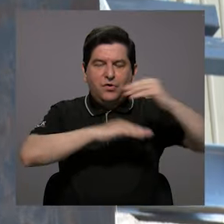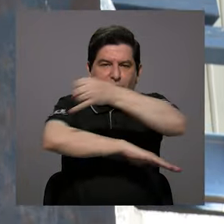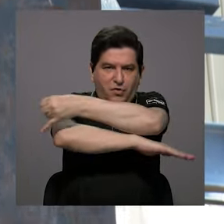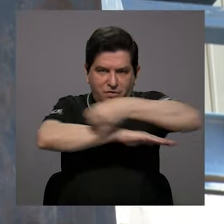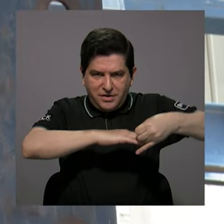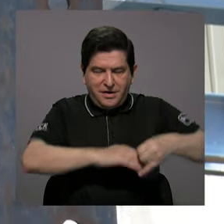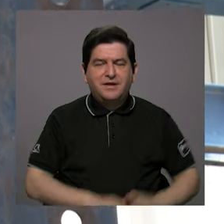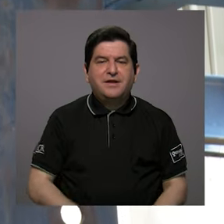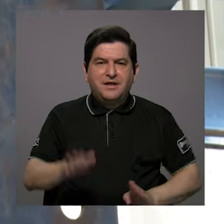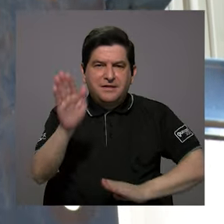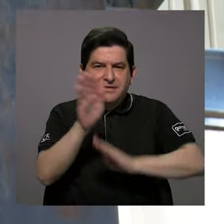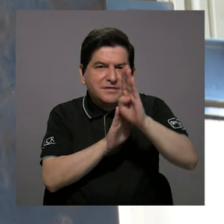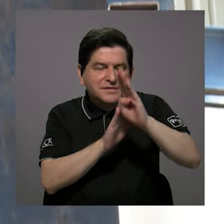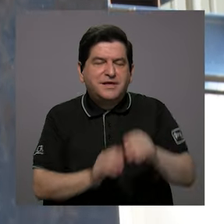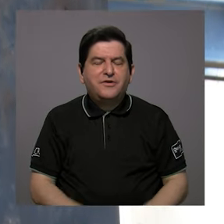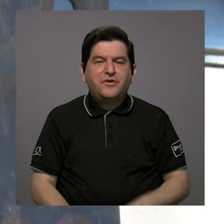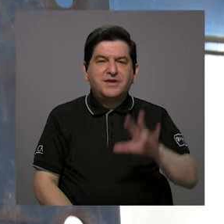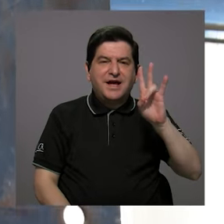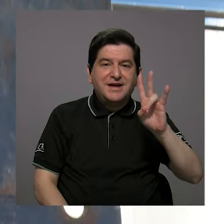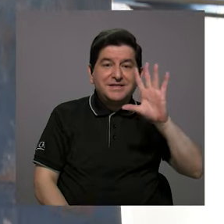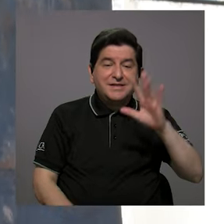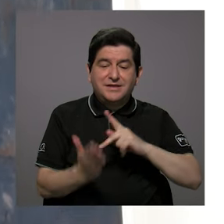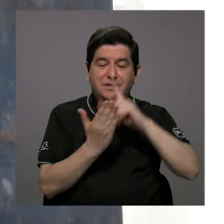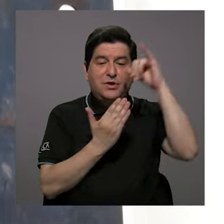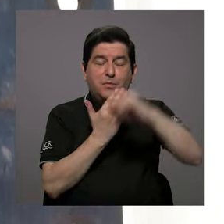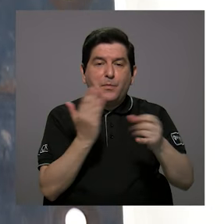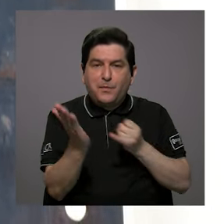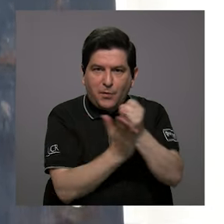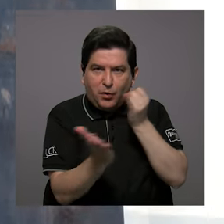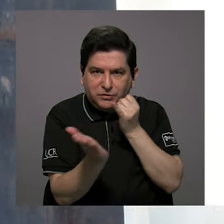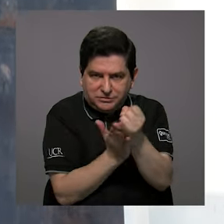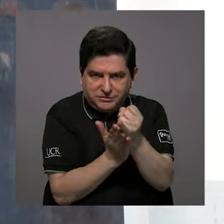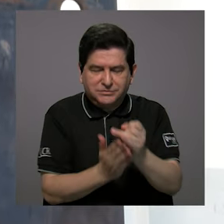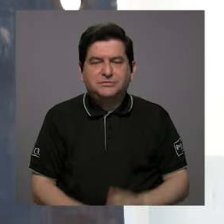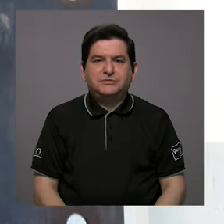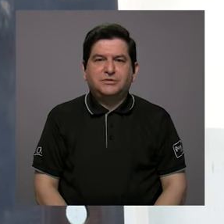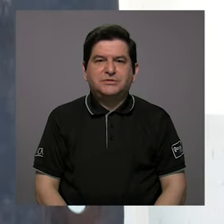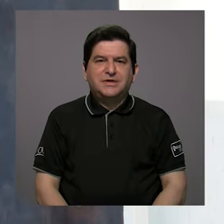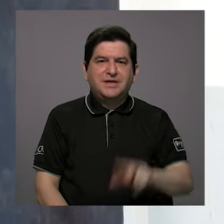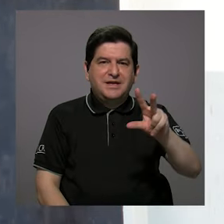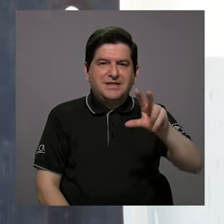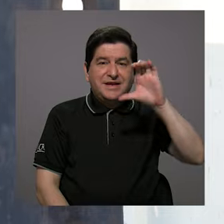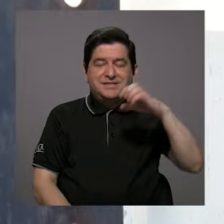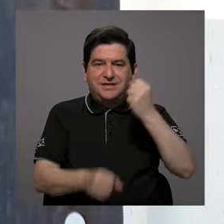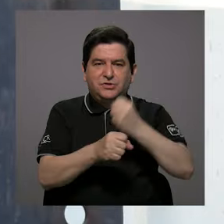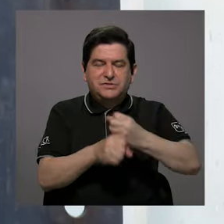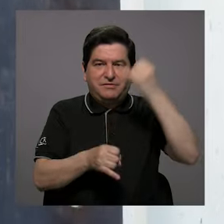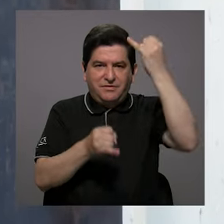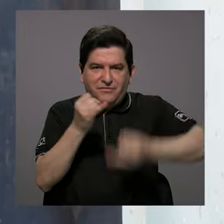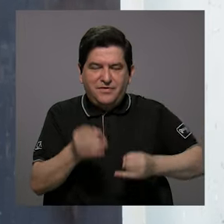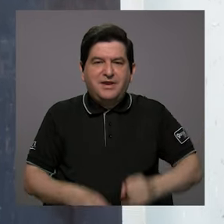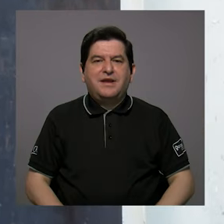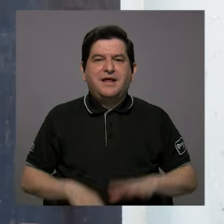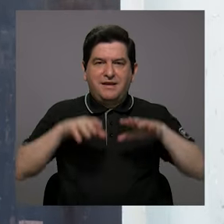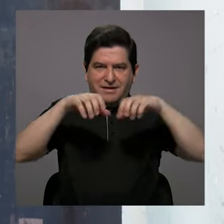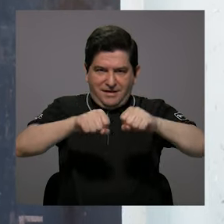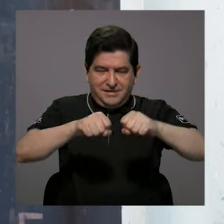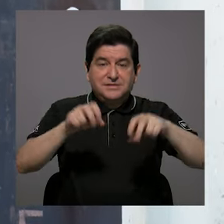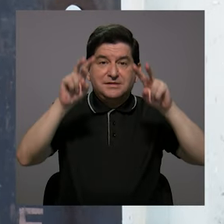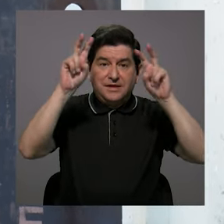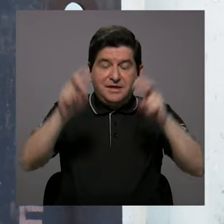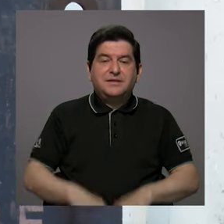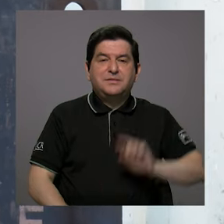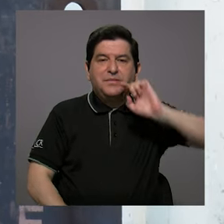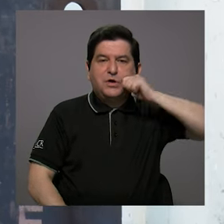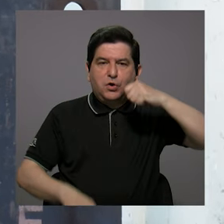Ingeniería se han desarrollado alrededor de 75 proyectos de investigación y más de 300 trabajos finales de graduación sobre el